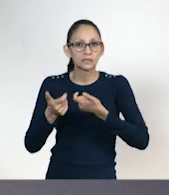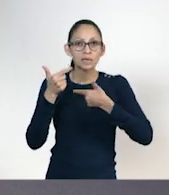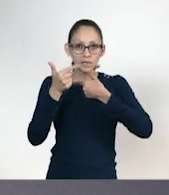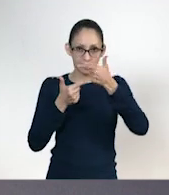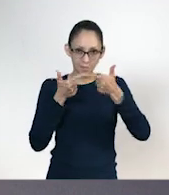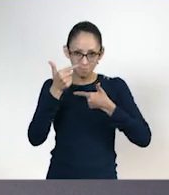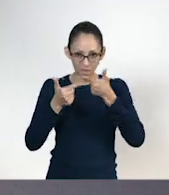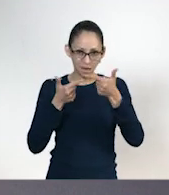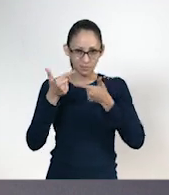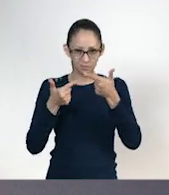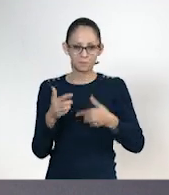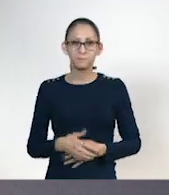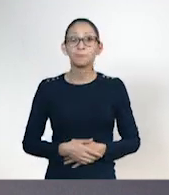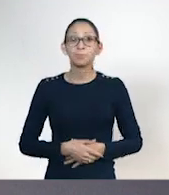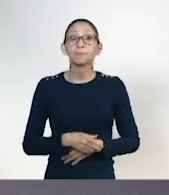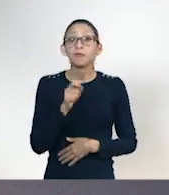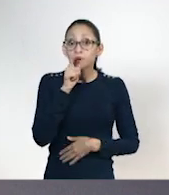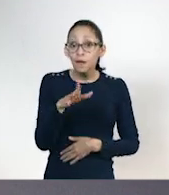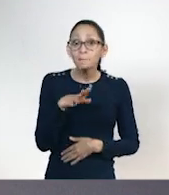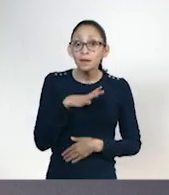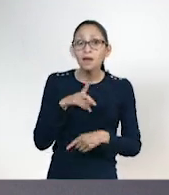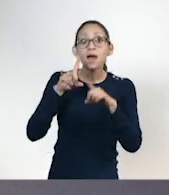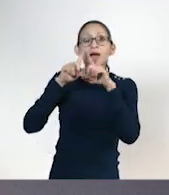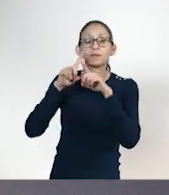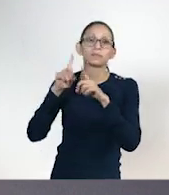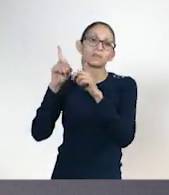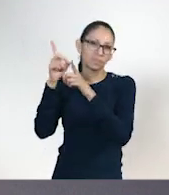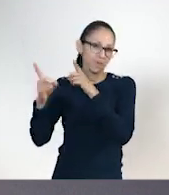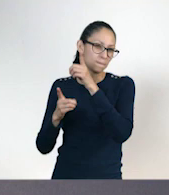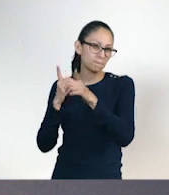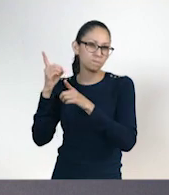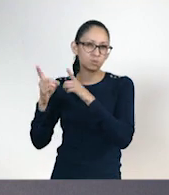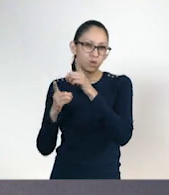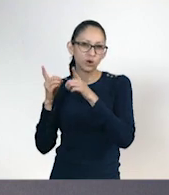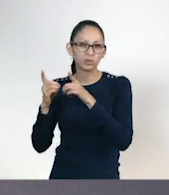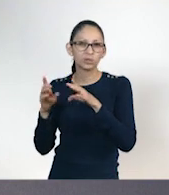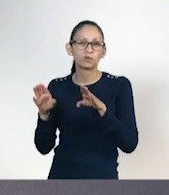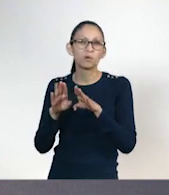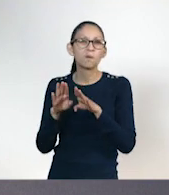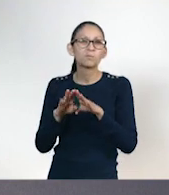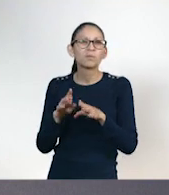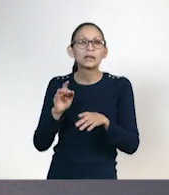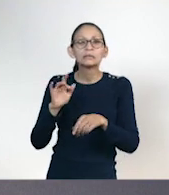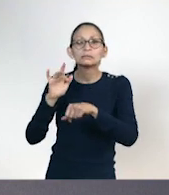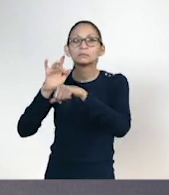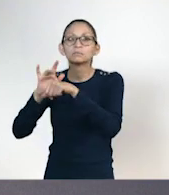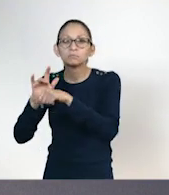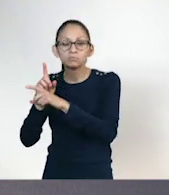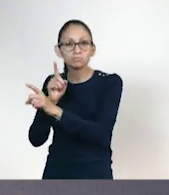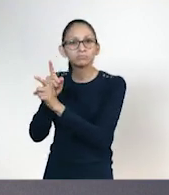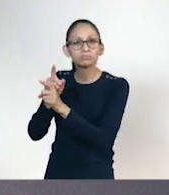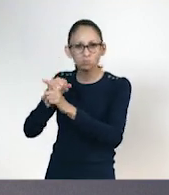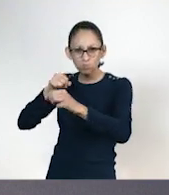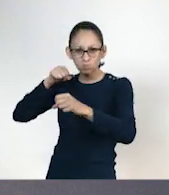También tenemos deportes de contacto, como las artes marciales. ¡Cuídate, Tobias! El box. Ok.